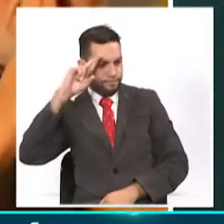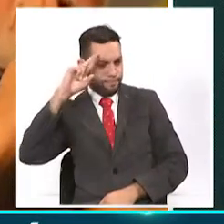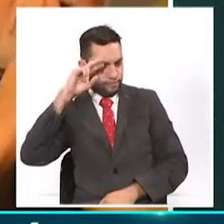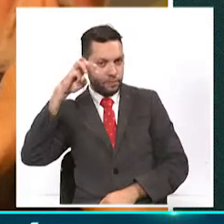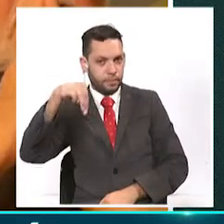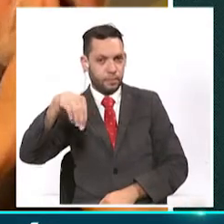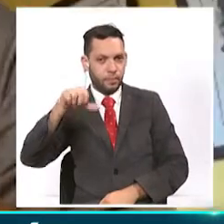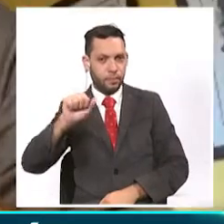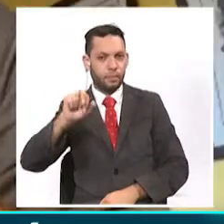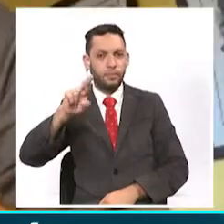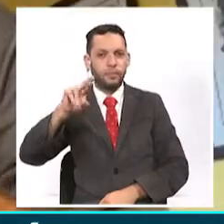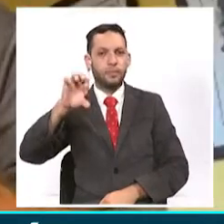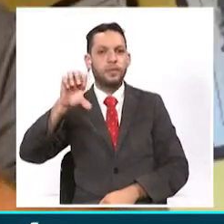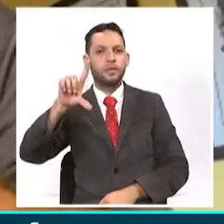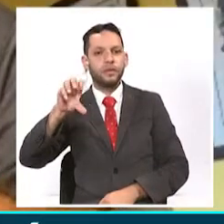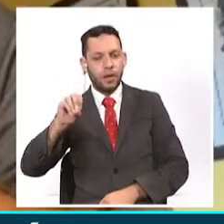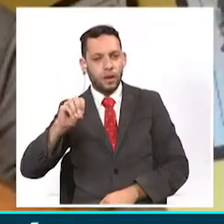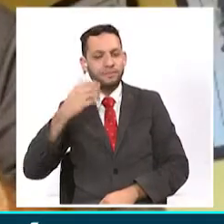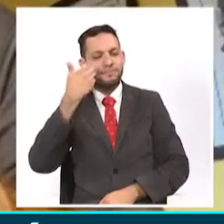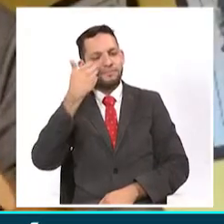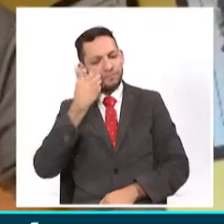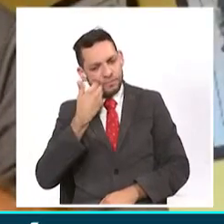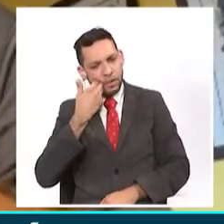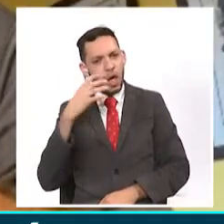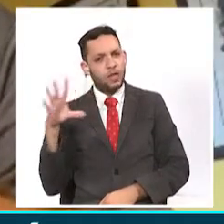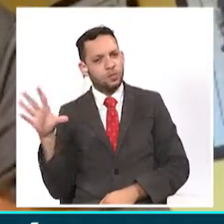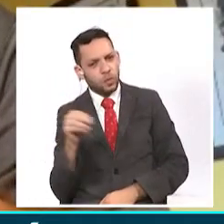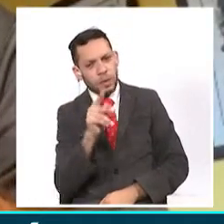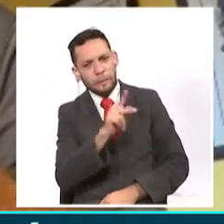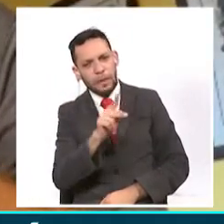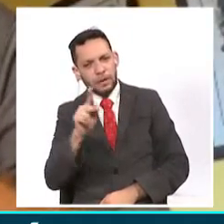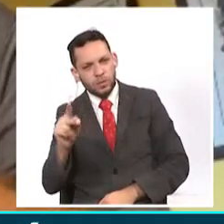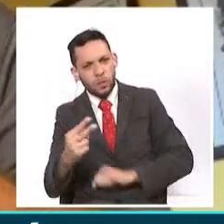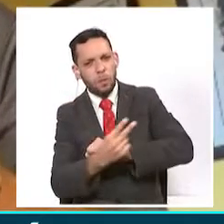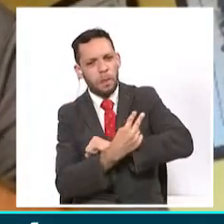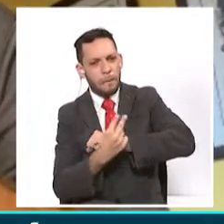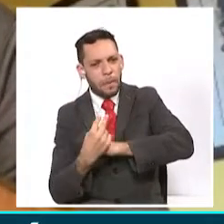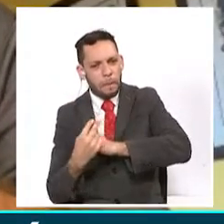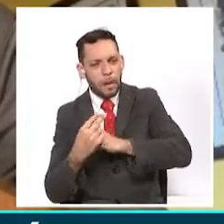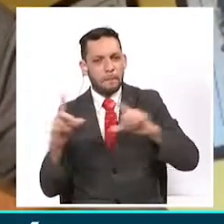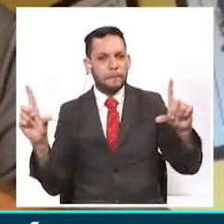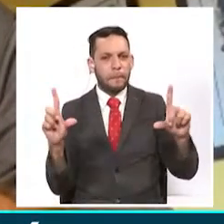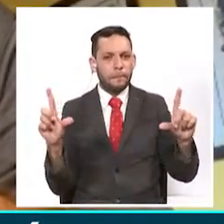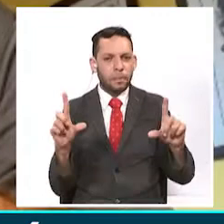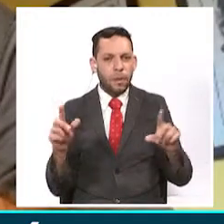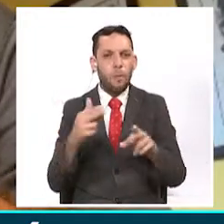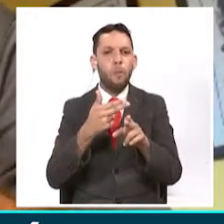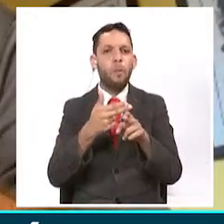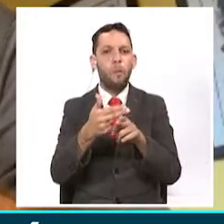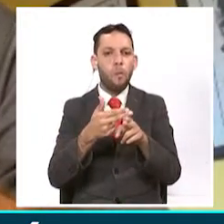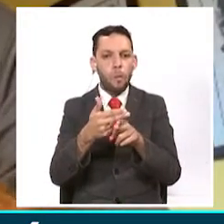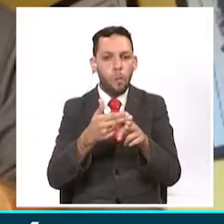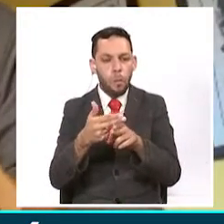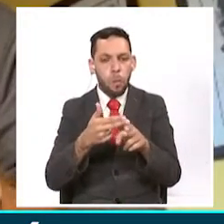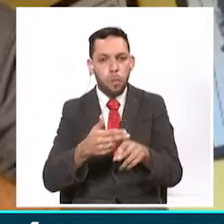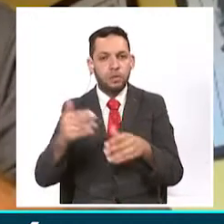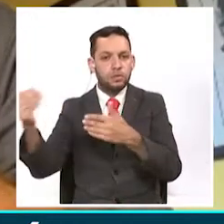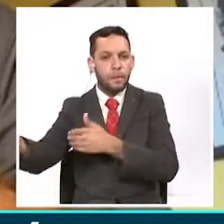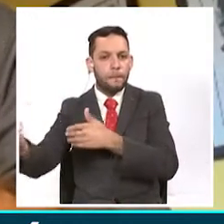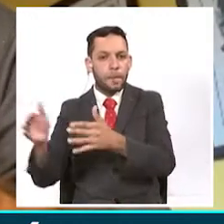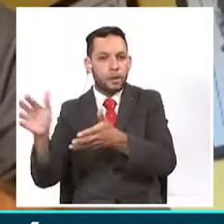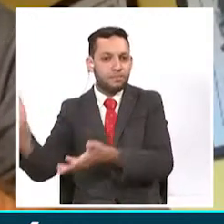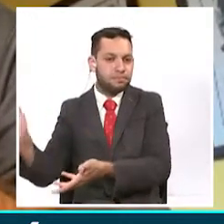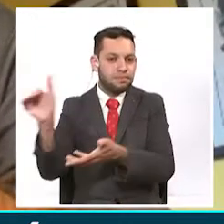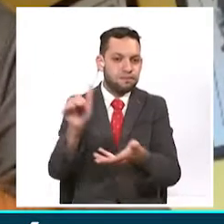Marcelo, les pido a todos mis paisanos, a los colombianos, dentro de poco que estará llegando, que